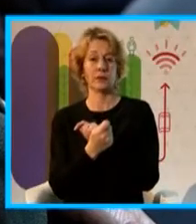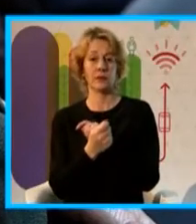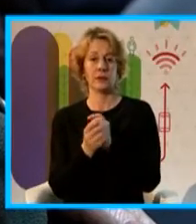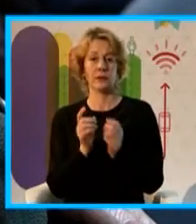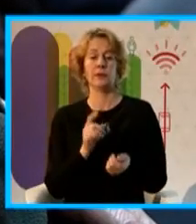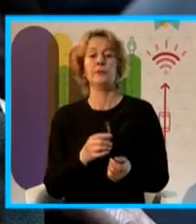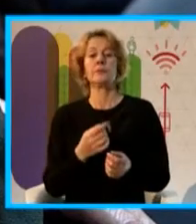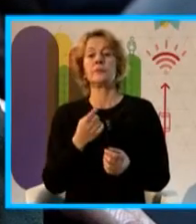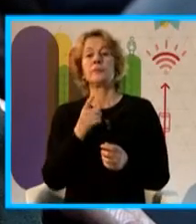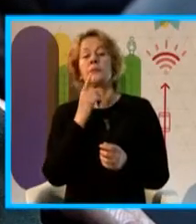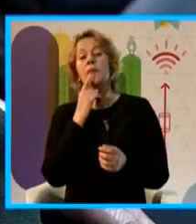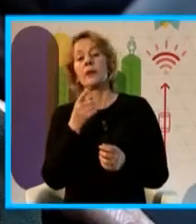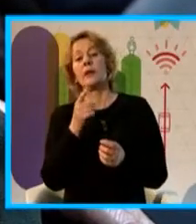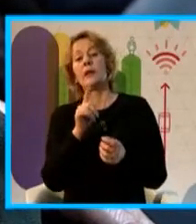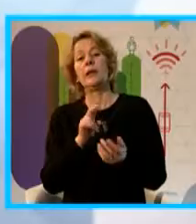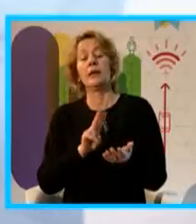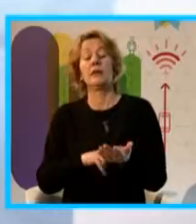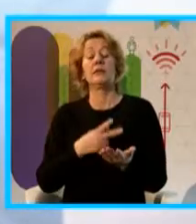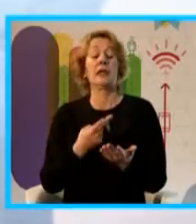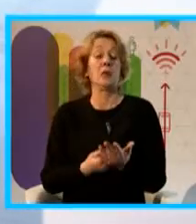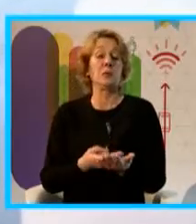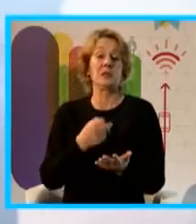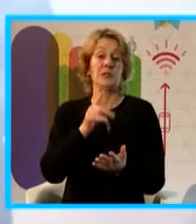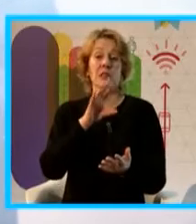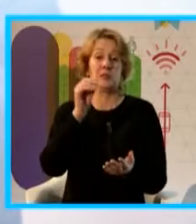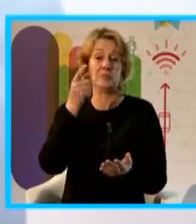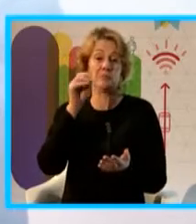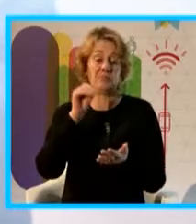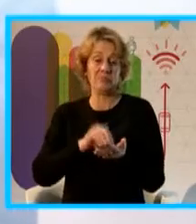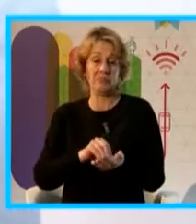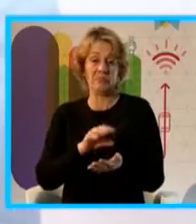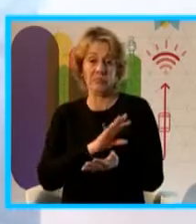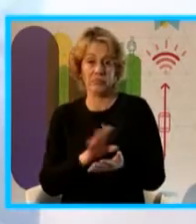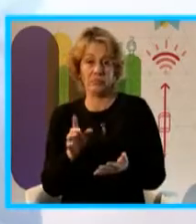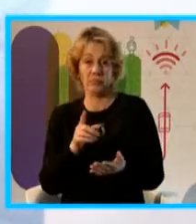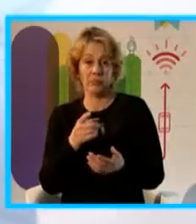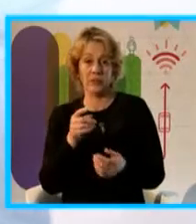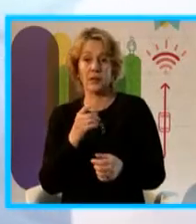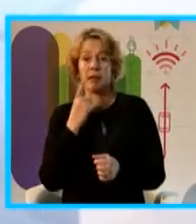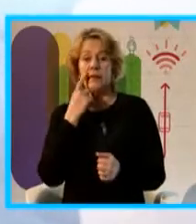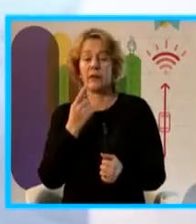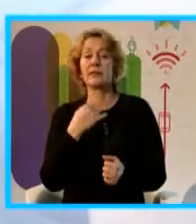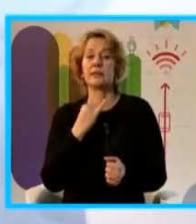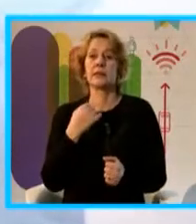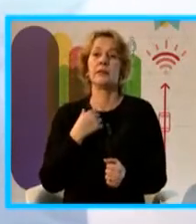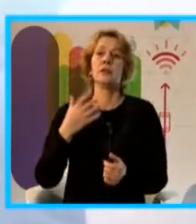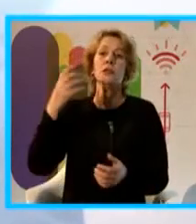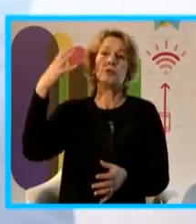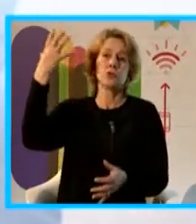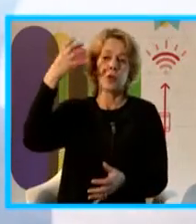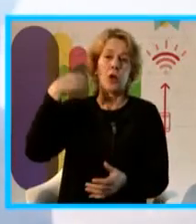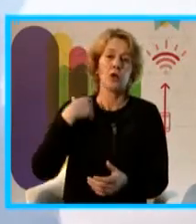introduciendo los datos de su piel y la capacidad de exponerse o no su reacción,